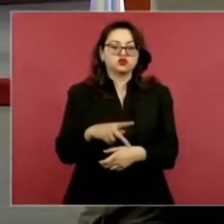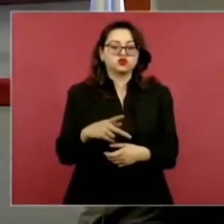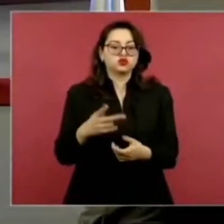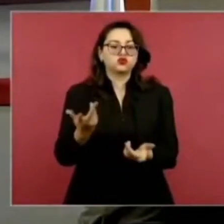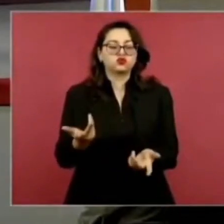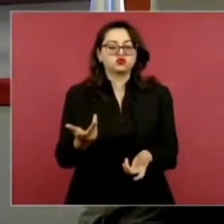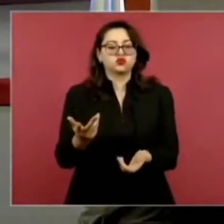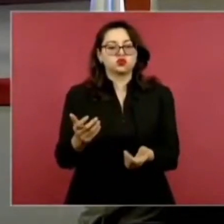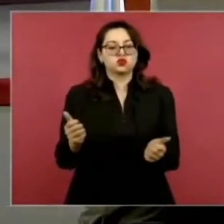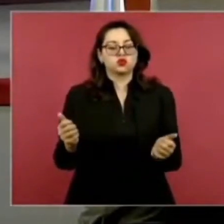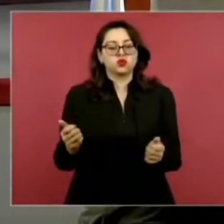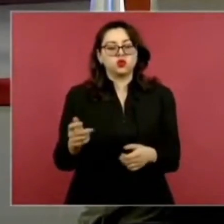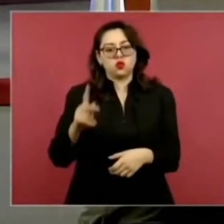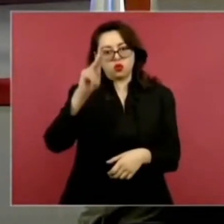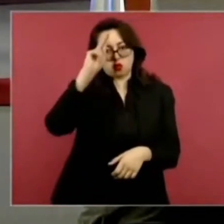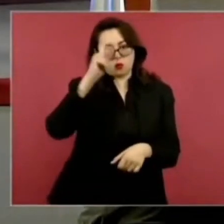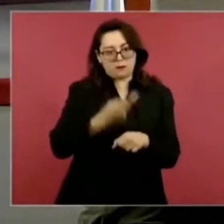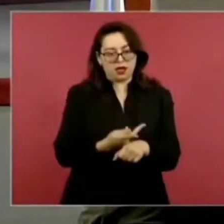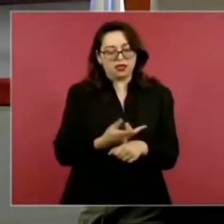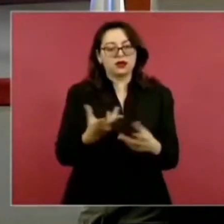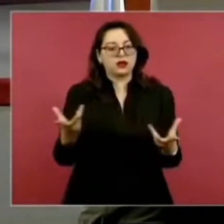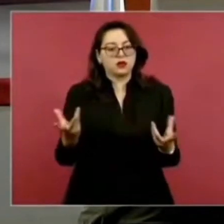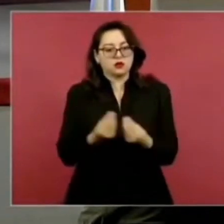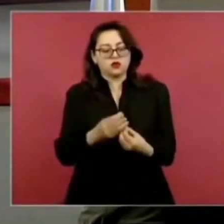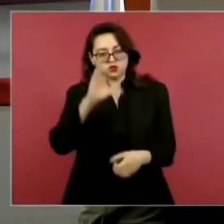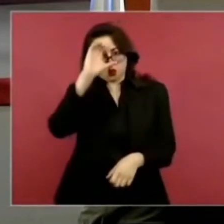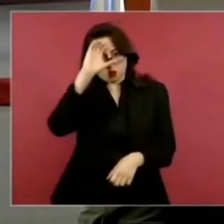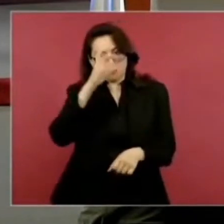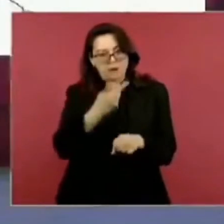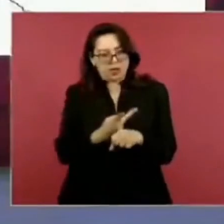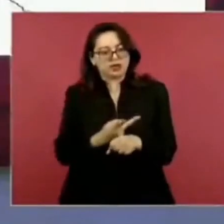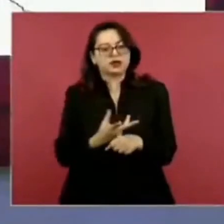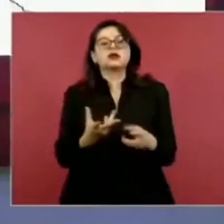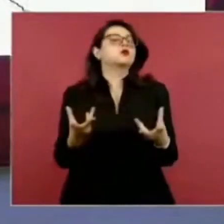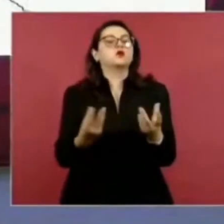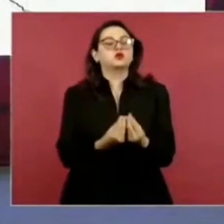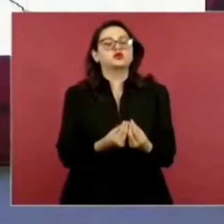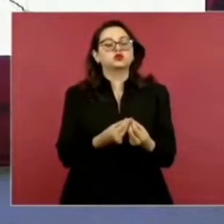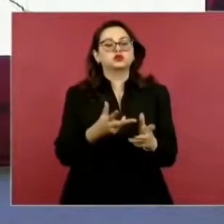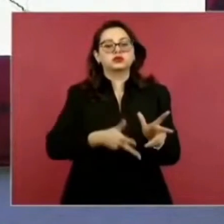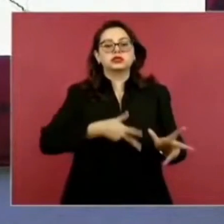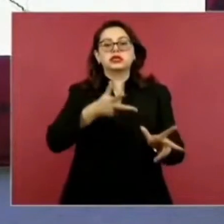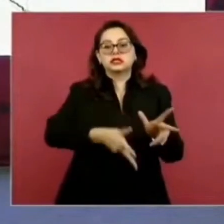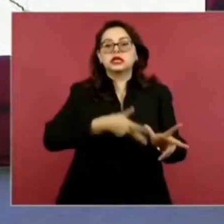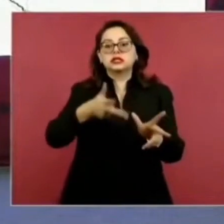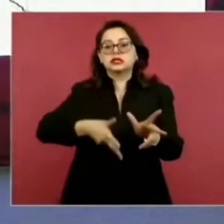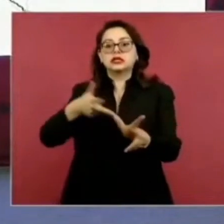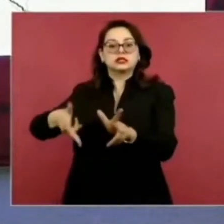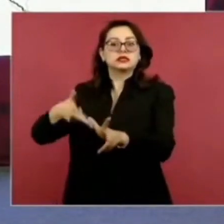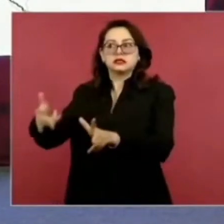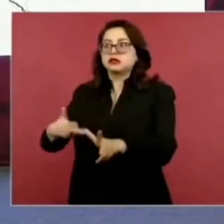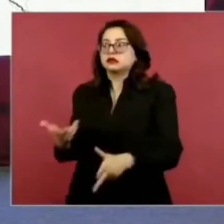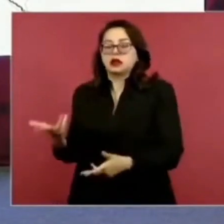Y se comunicó todo antes del porfiriato, los liberales